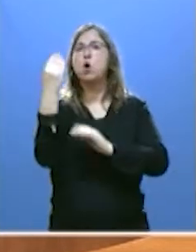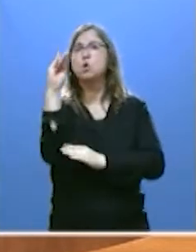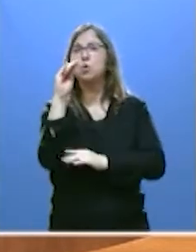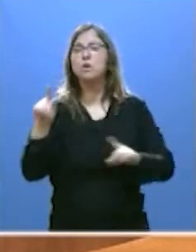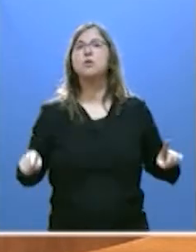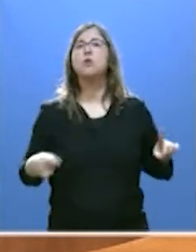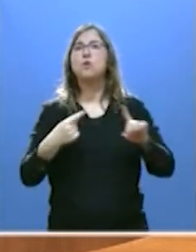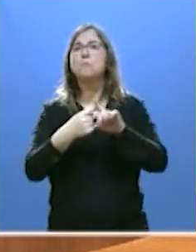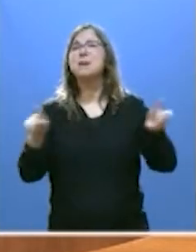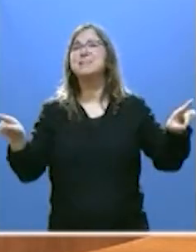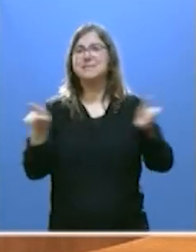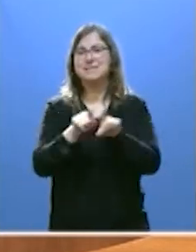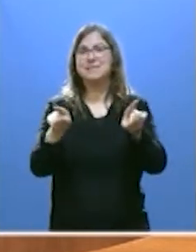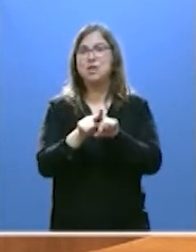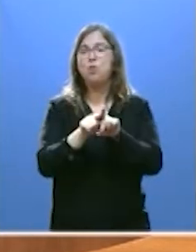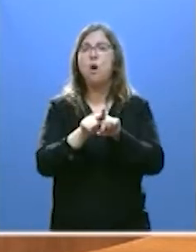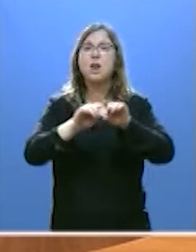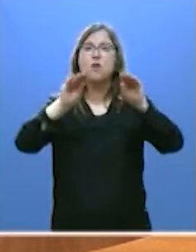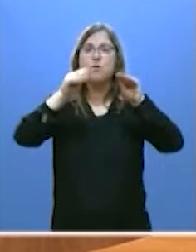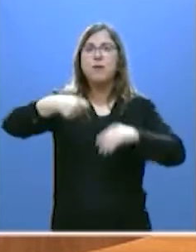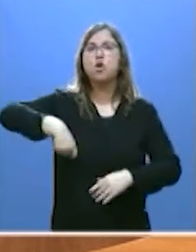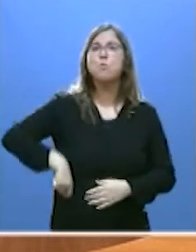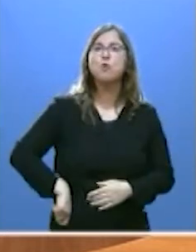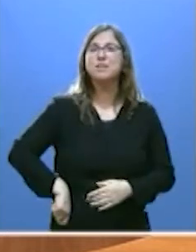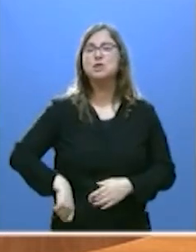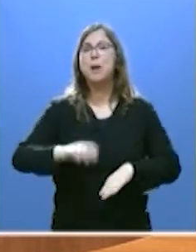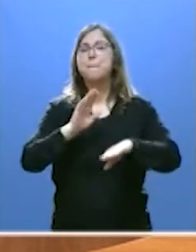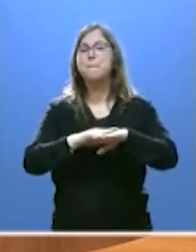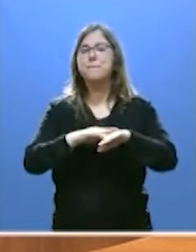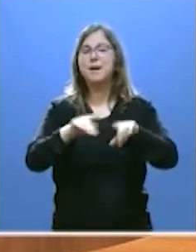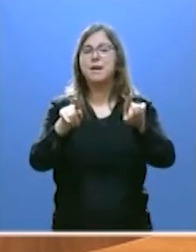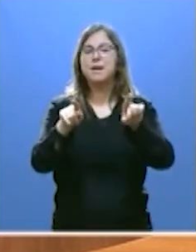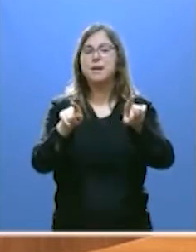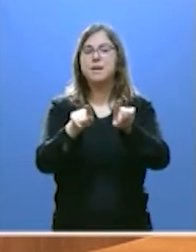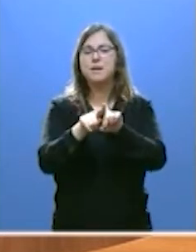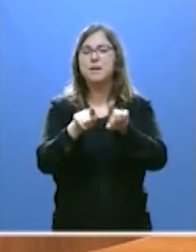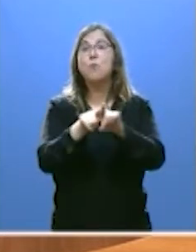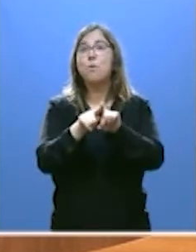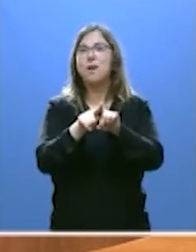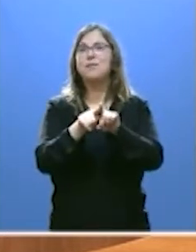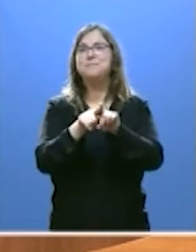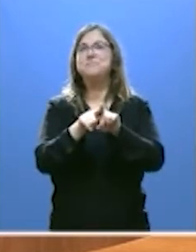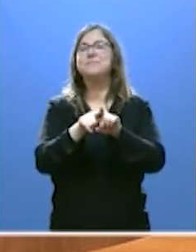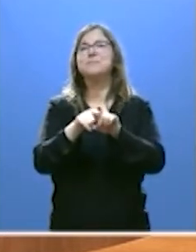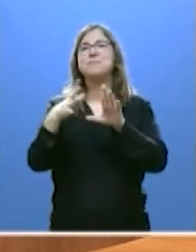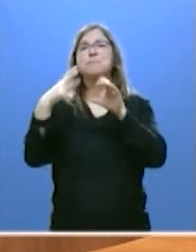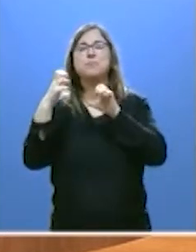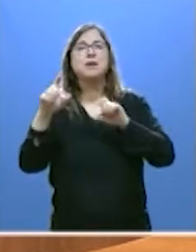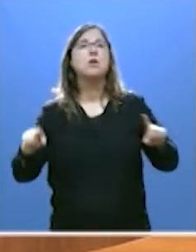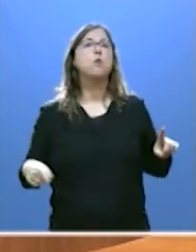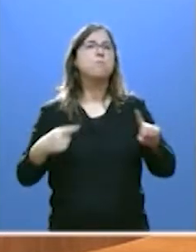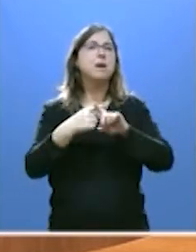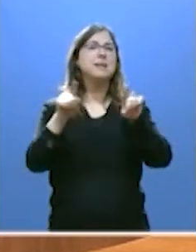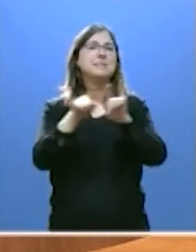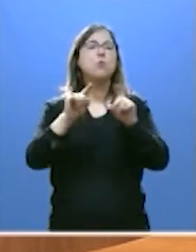estrategia de formación profesional más orientada a la empleabilidad y a la retención de talento, y también con